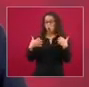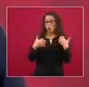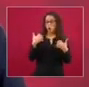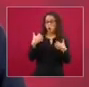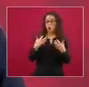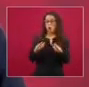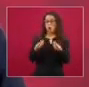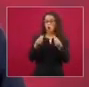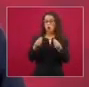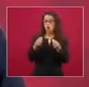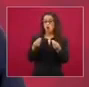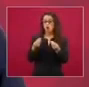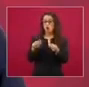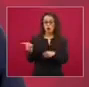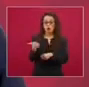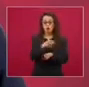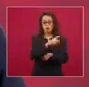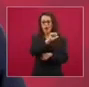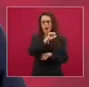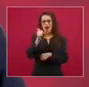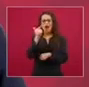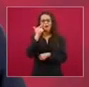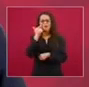la prensa conservadora,